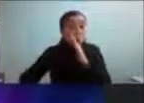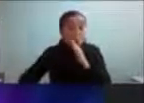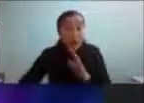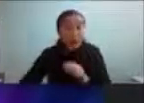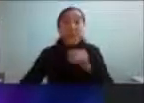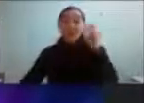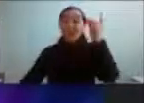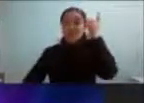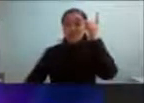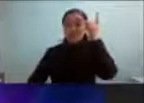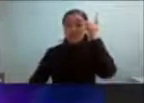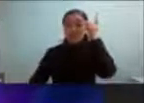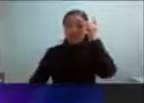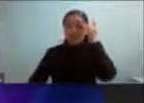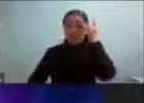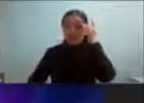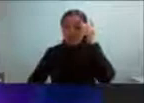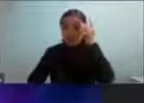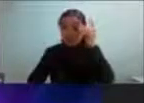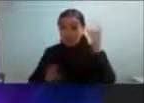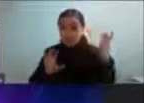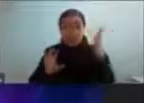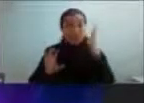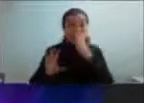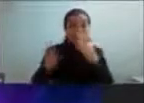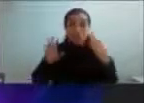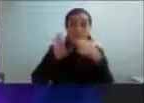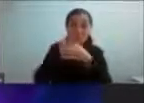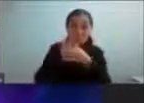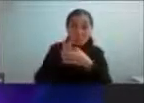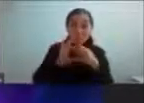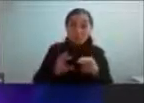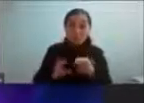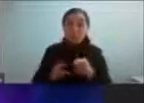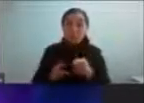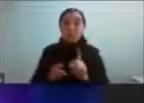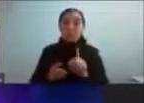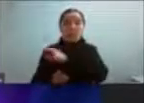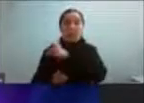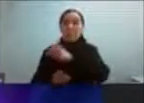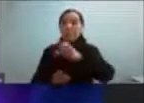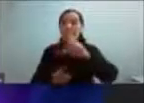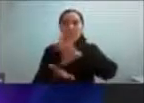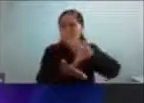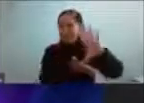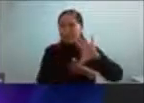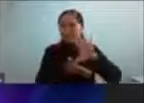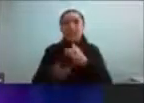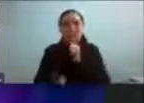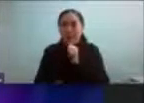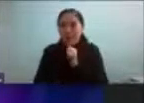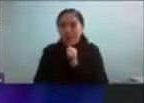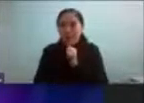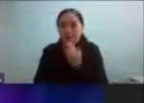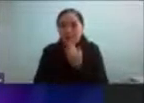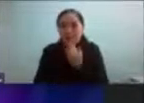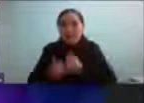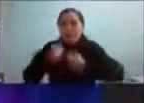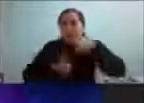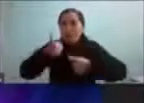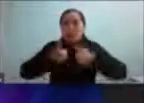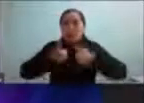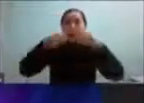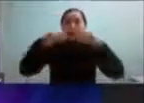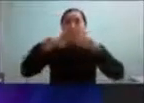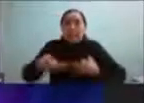países y a muchas comunidades es la parte de perfiles profesionales especializados eso quiere decir que es muy difícil para una persona